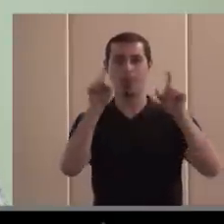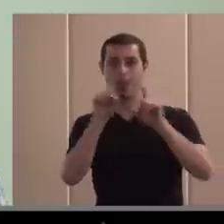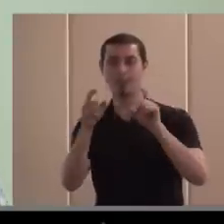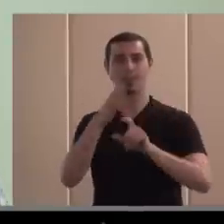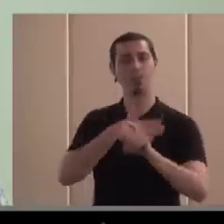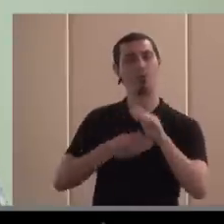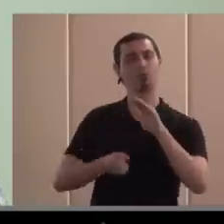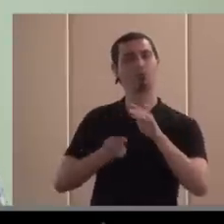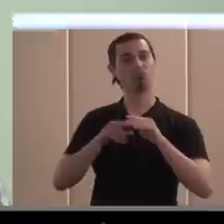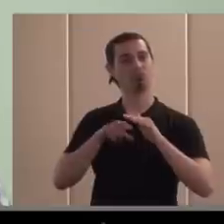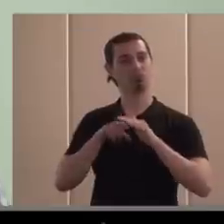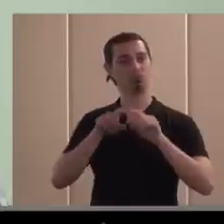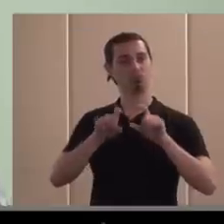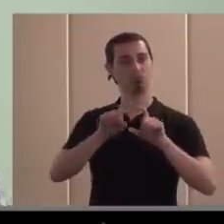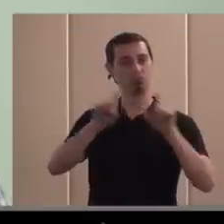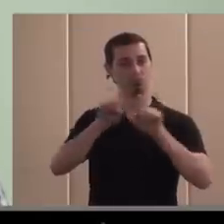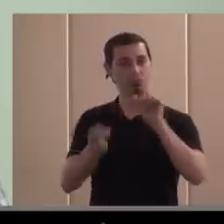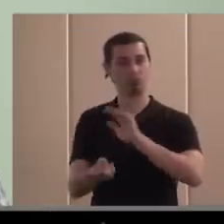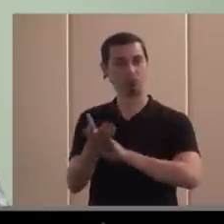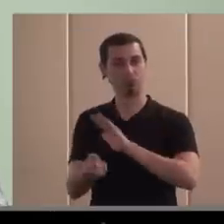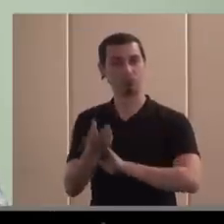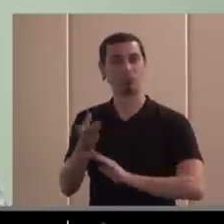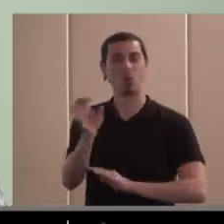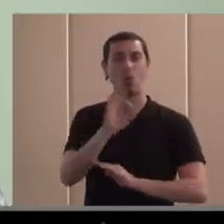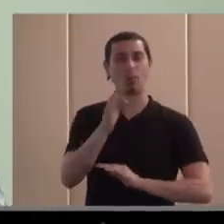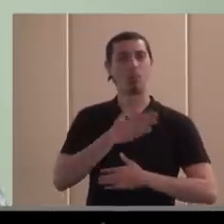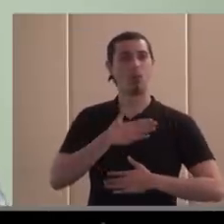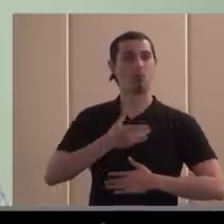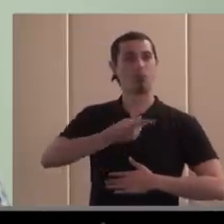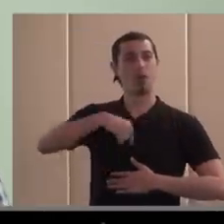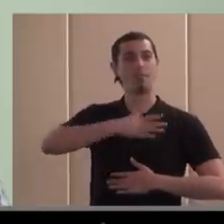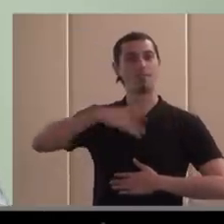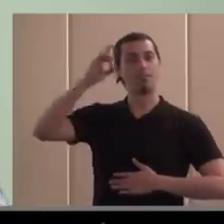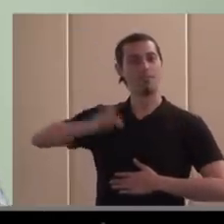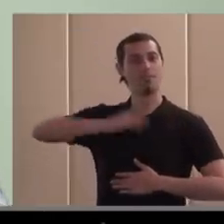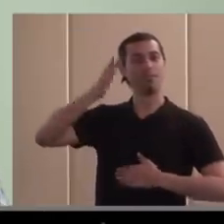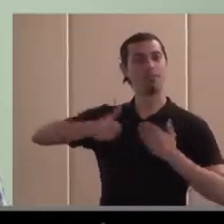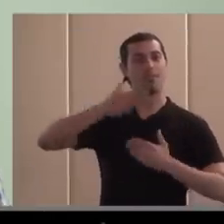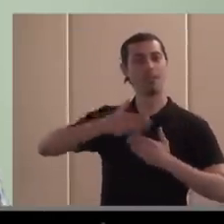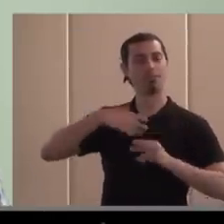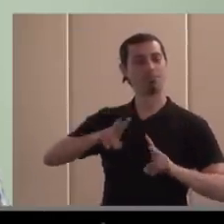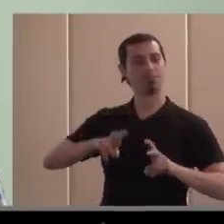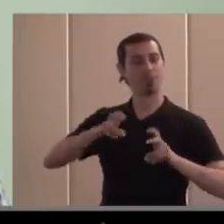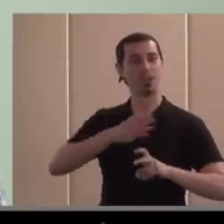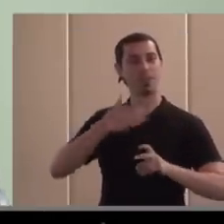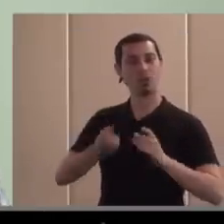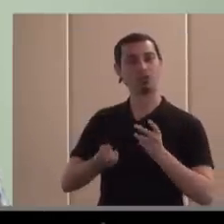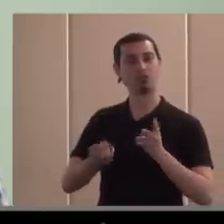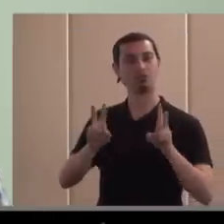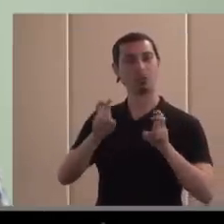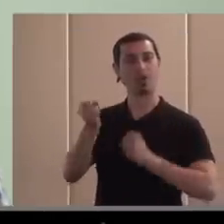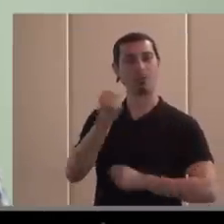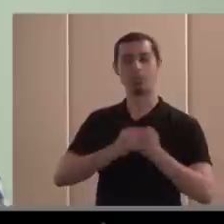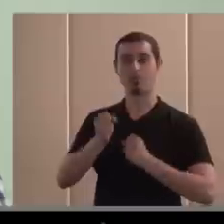empresas, ah, vamos a desplegar nuestro espíritu emprendedor en lo económico. Creo que eso nos ha venido